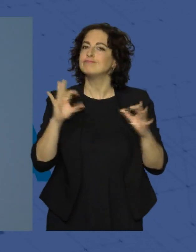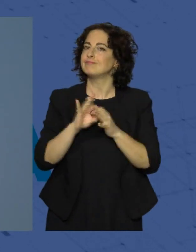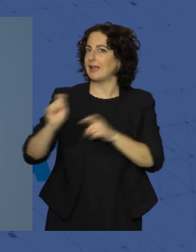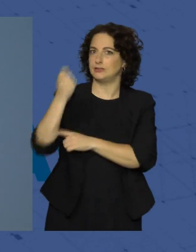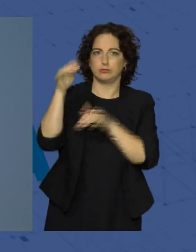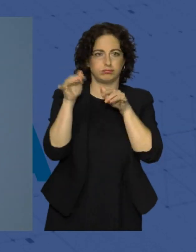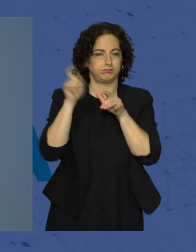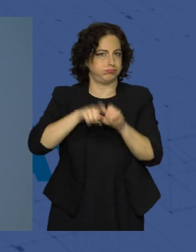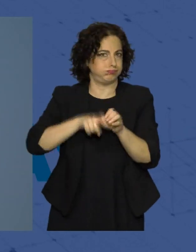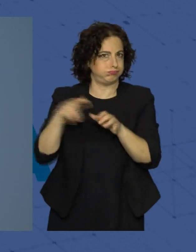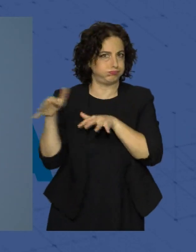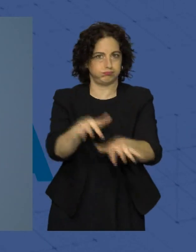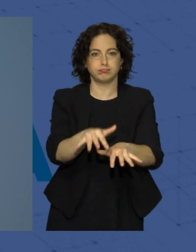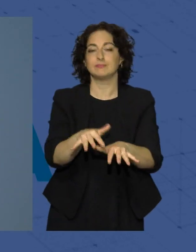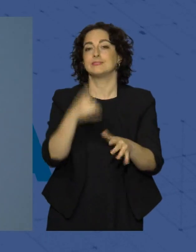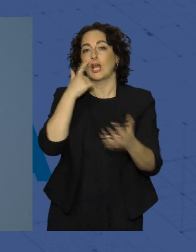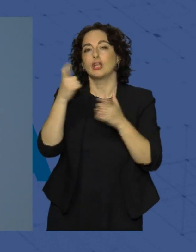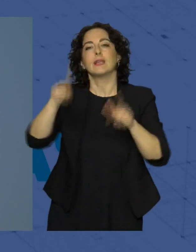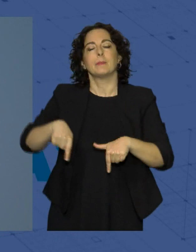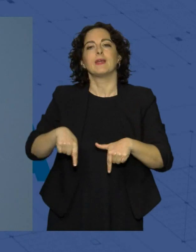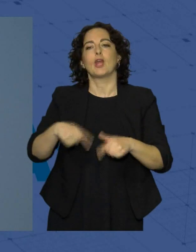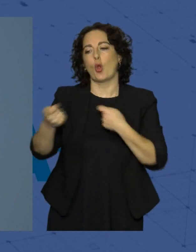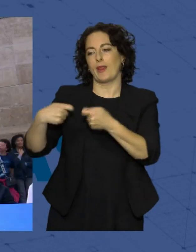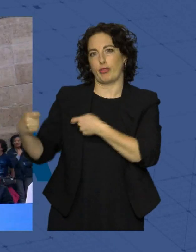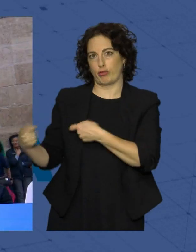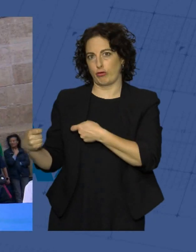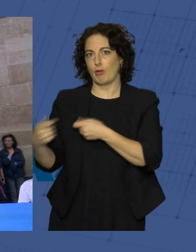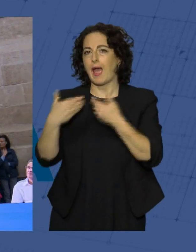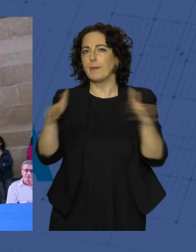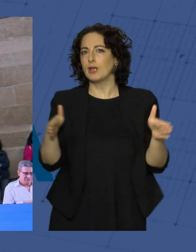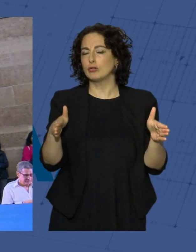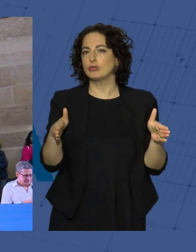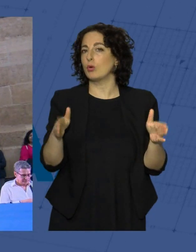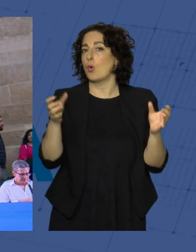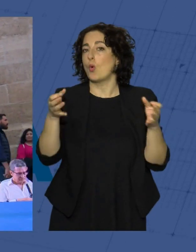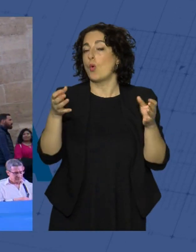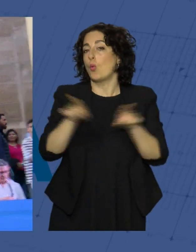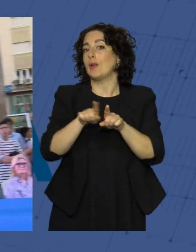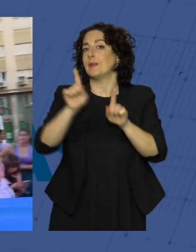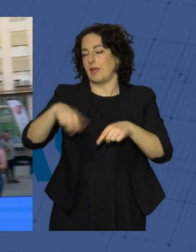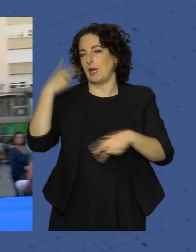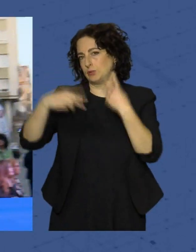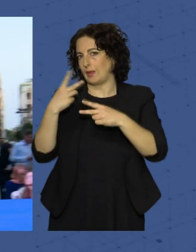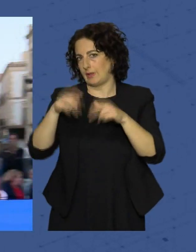asistencia, algo que se ha dejado a notar también en los comercios, que han abierto sus puertas, como en los espacios hosteleros.